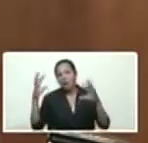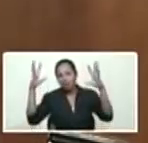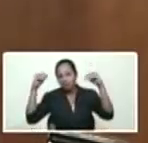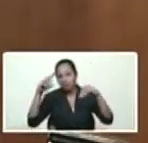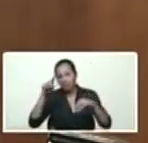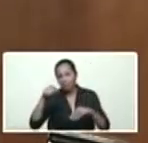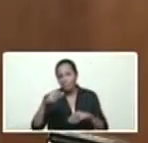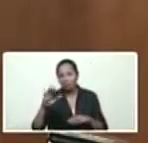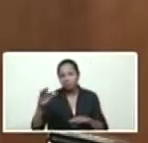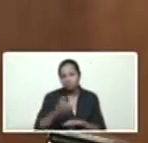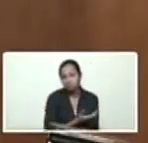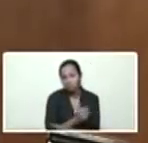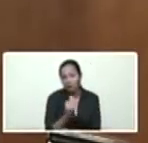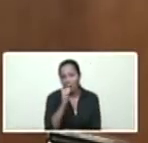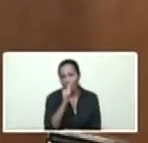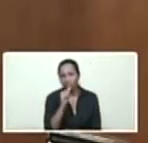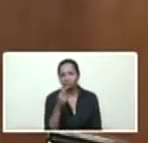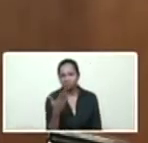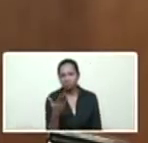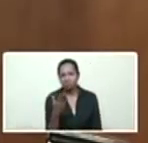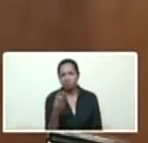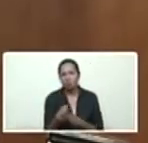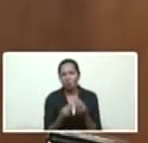y que logran, que ganan,